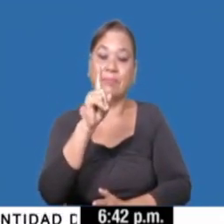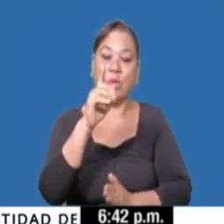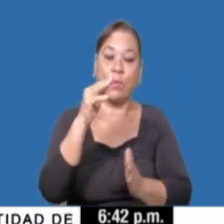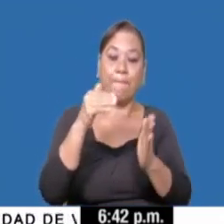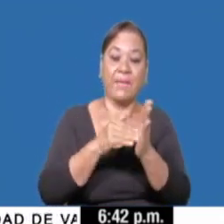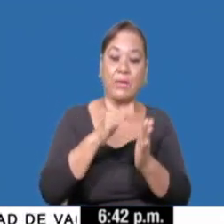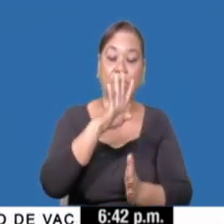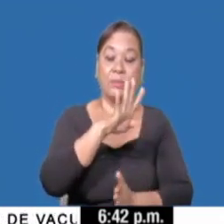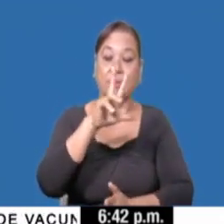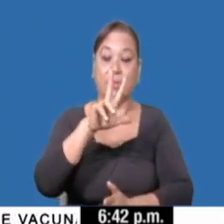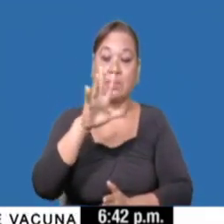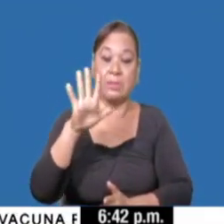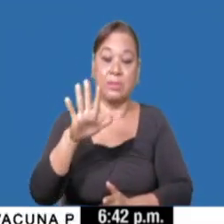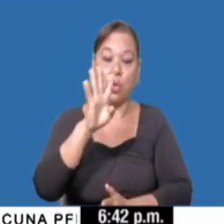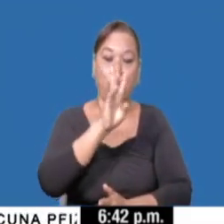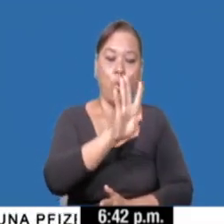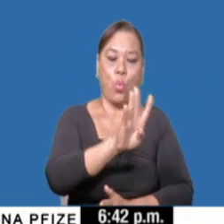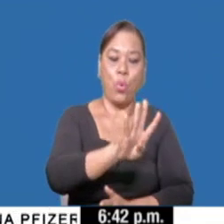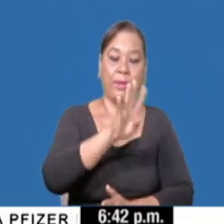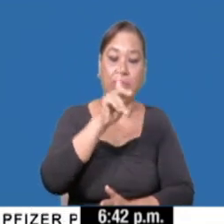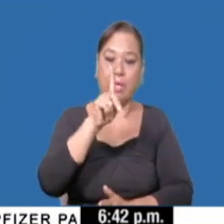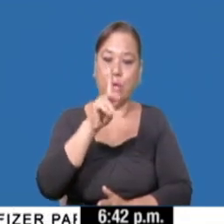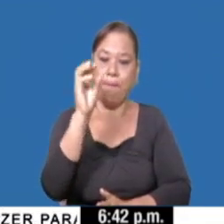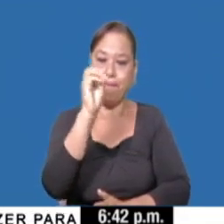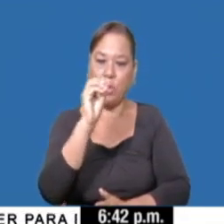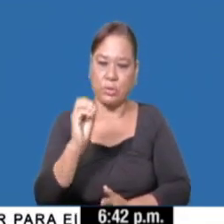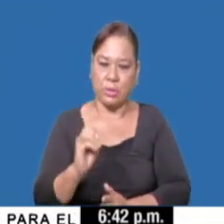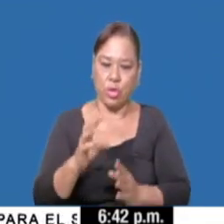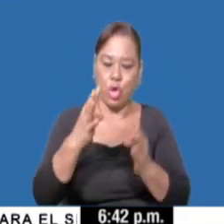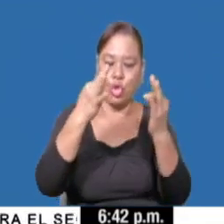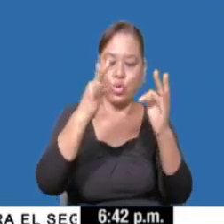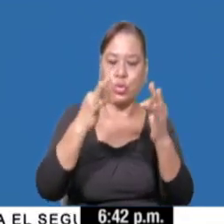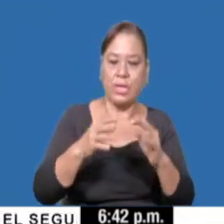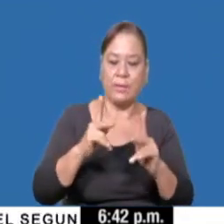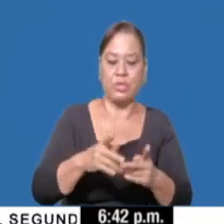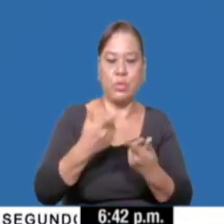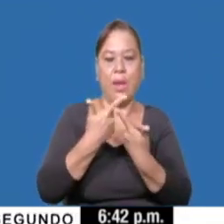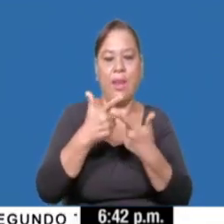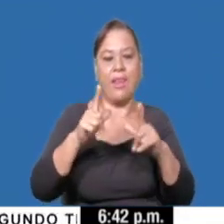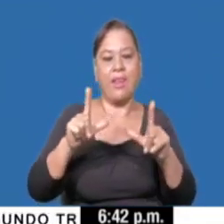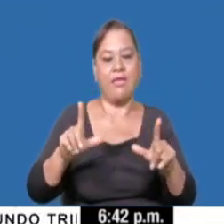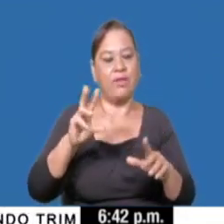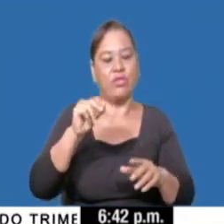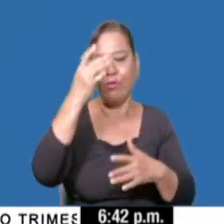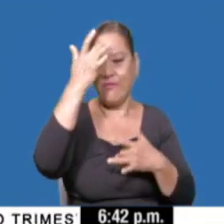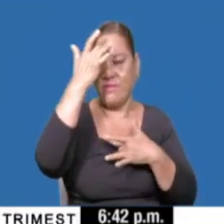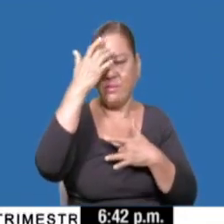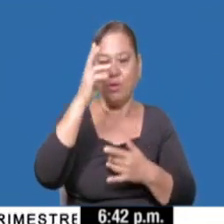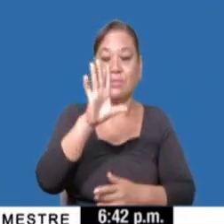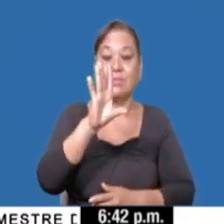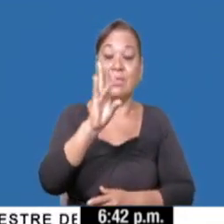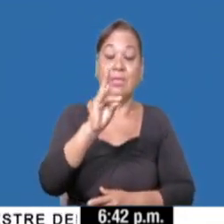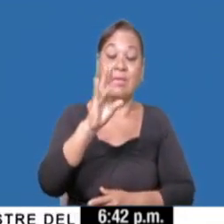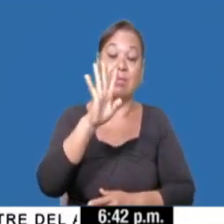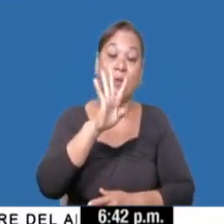que representa el 41%, y el total de recuperados a nivel mundial, 74